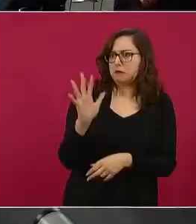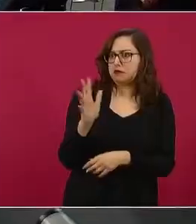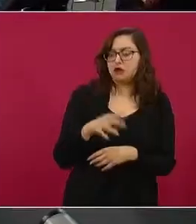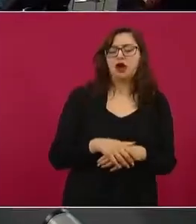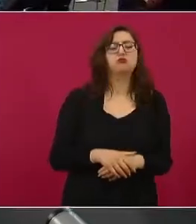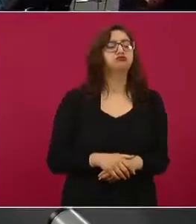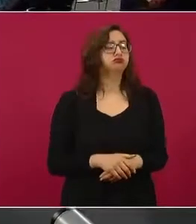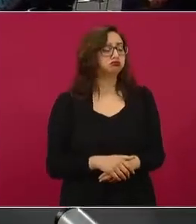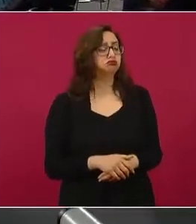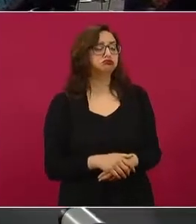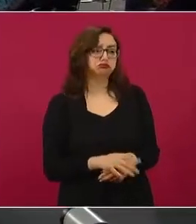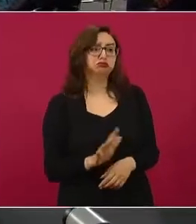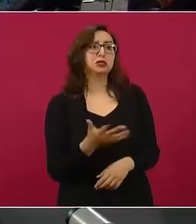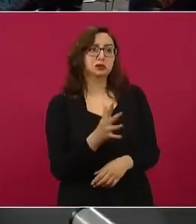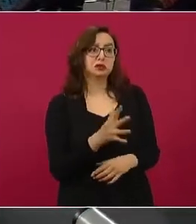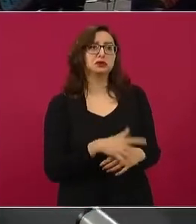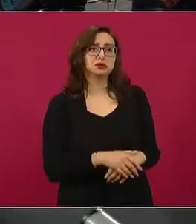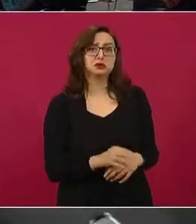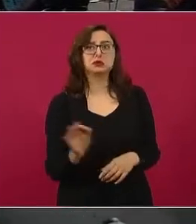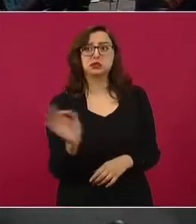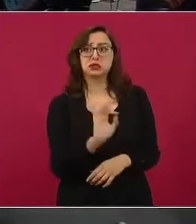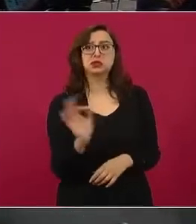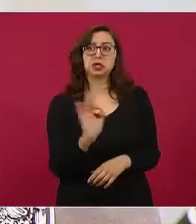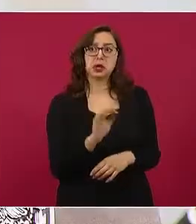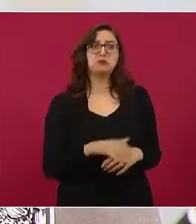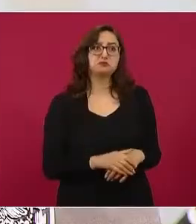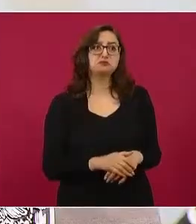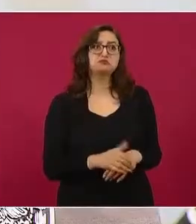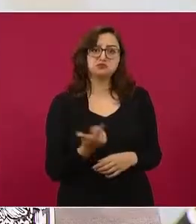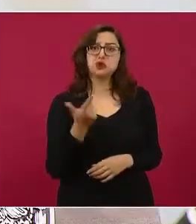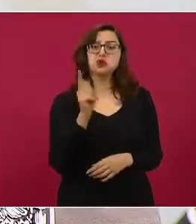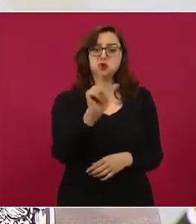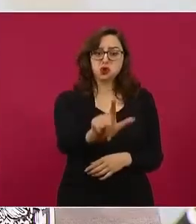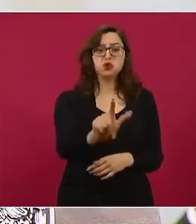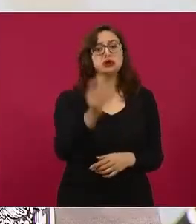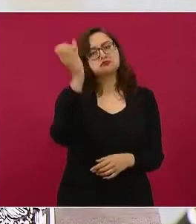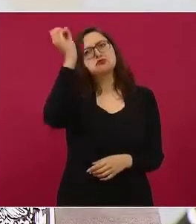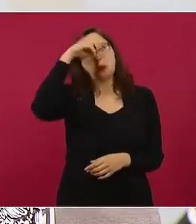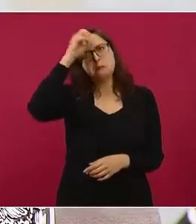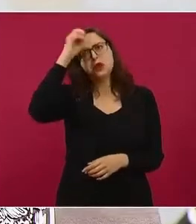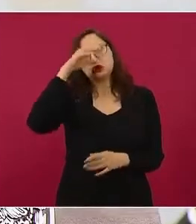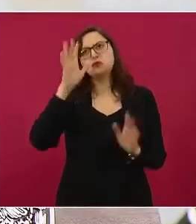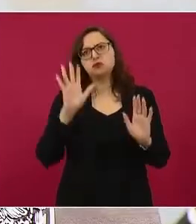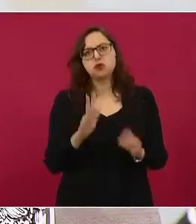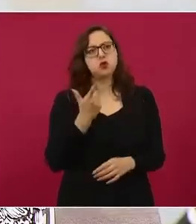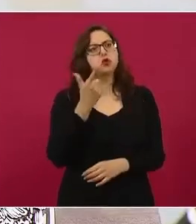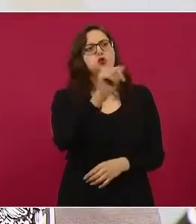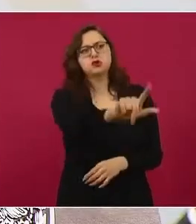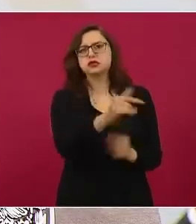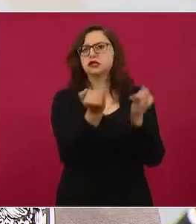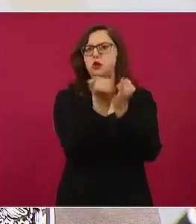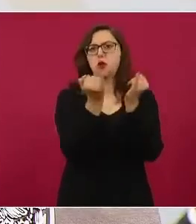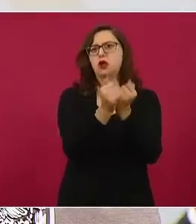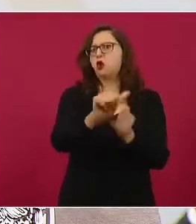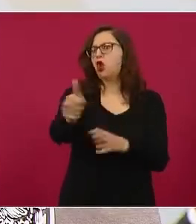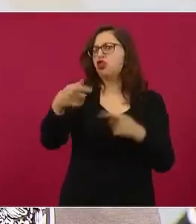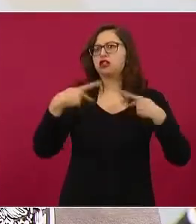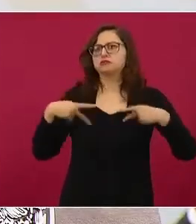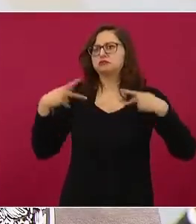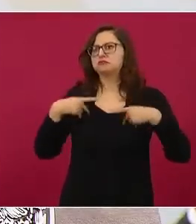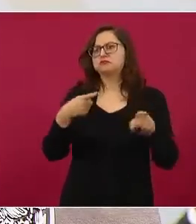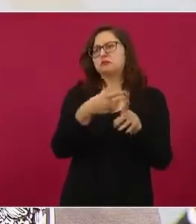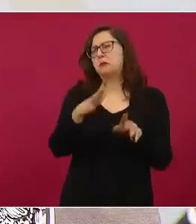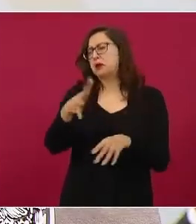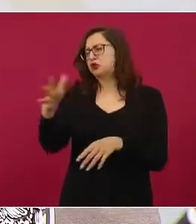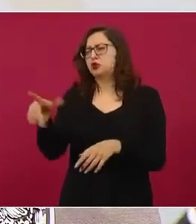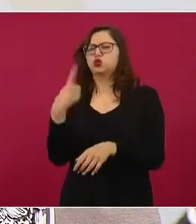Calculando, así es, exacto, esa es una opinión general. Reitero que es lo mismo para otras personas y desde luego el